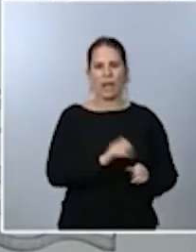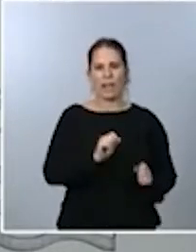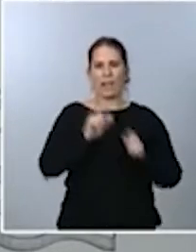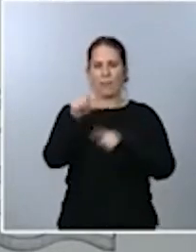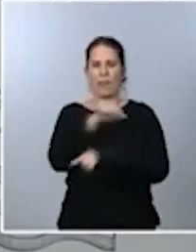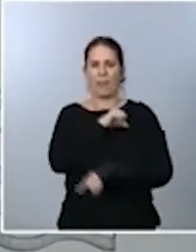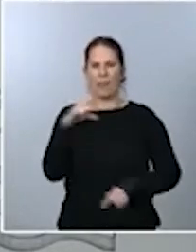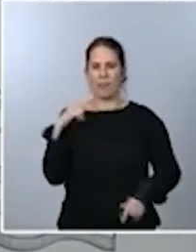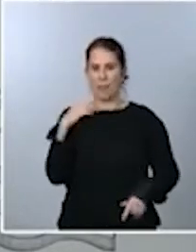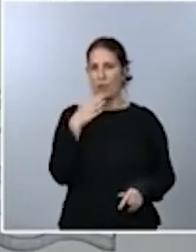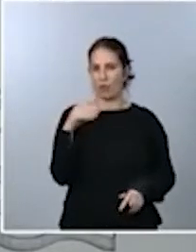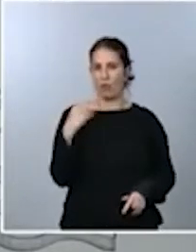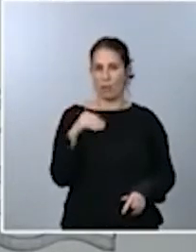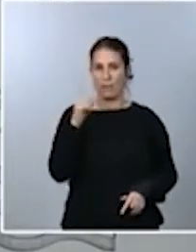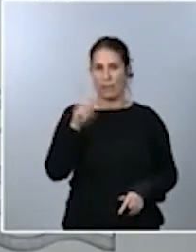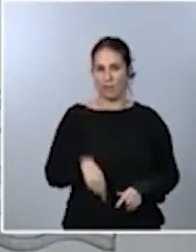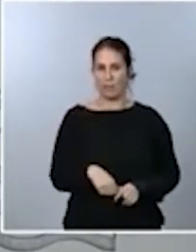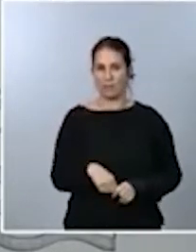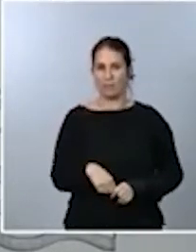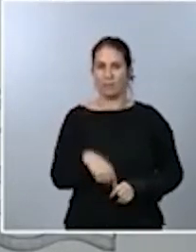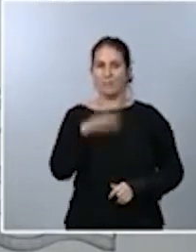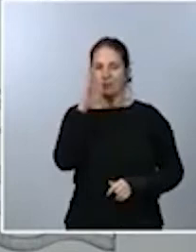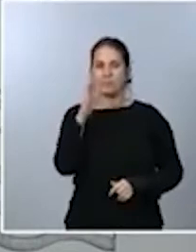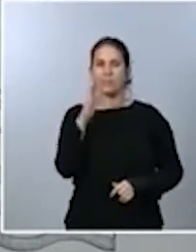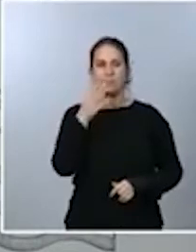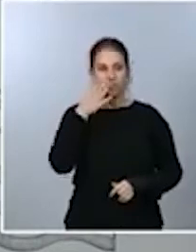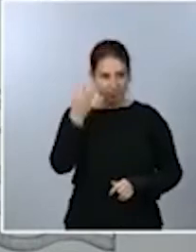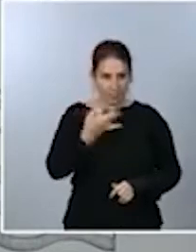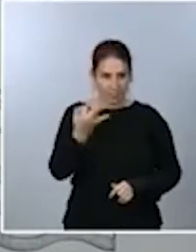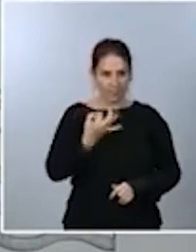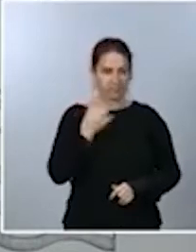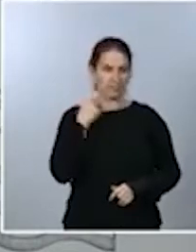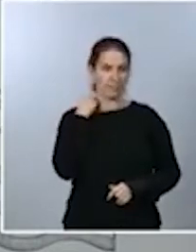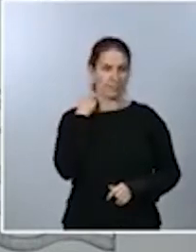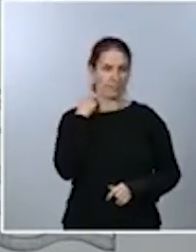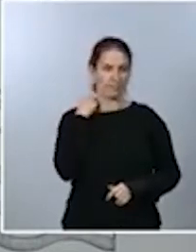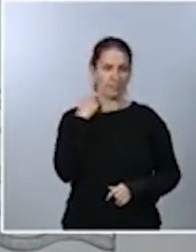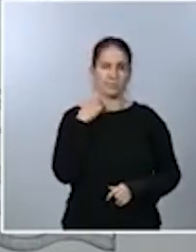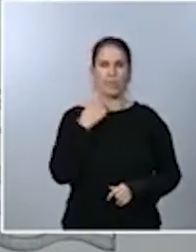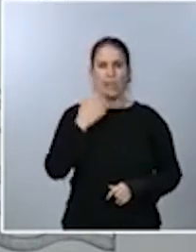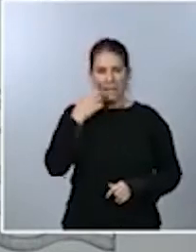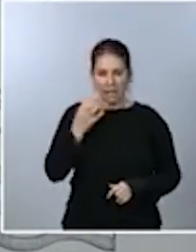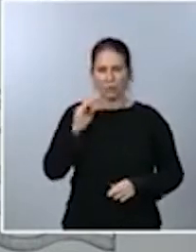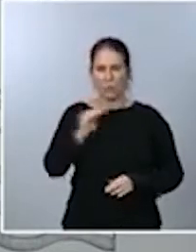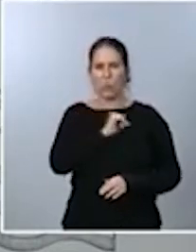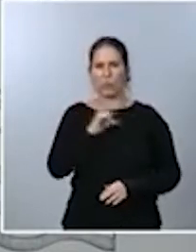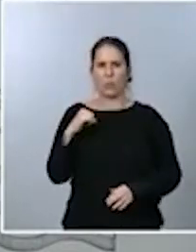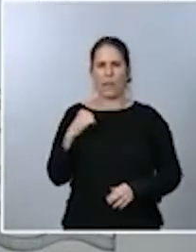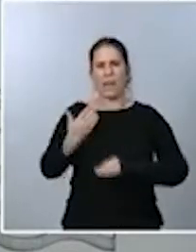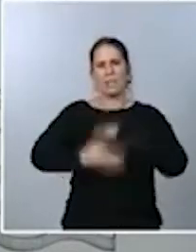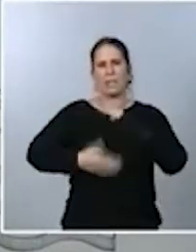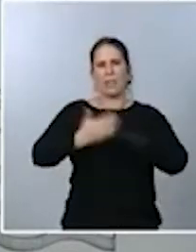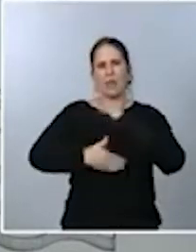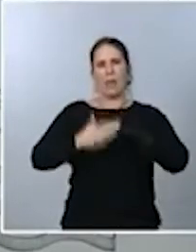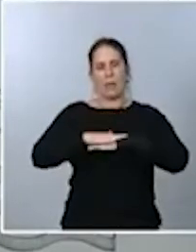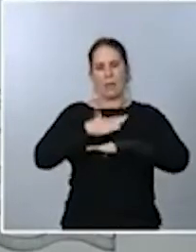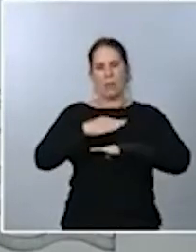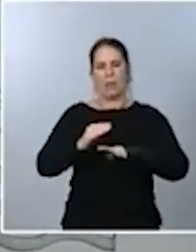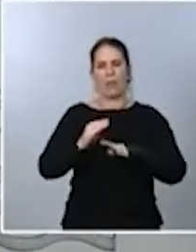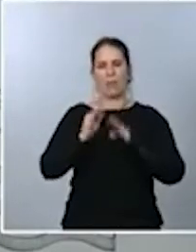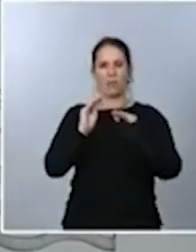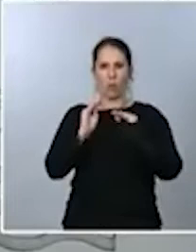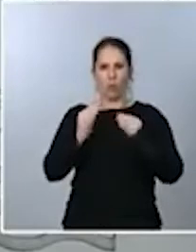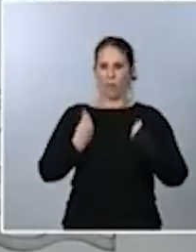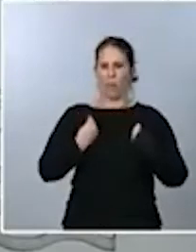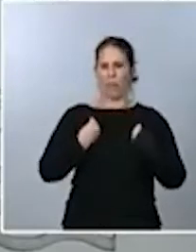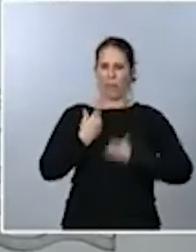que tienen realmente una limitación en su autonomía para el desarrollo de su proyecto vital, justamente por la